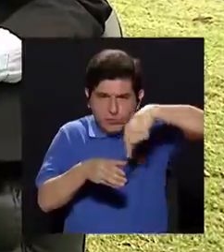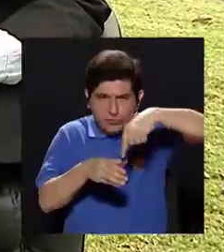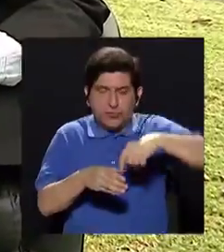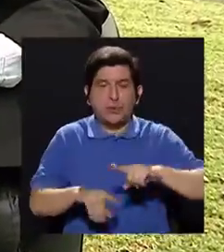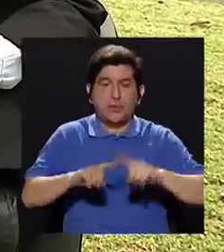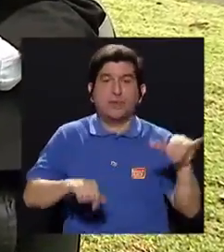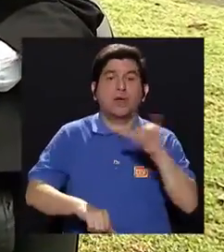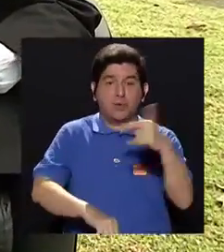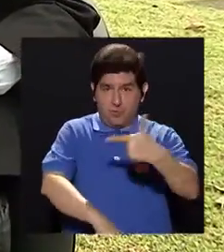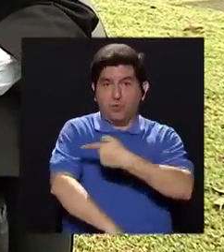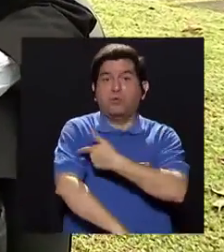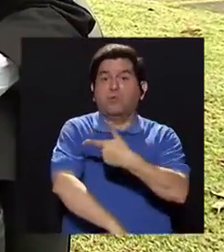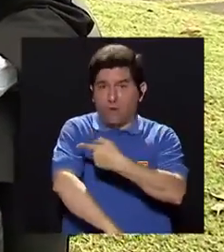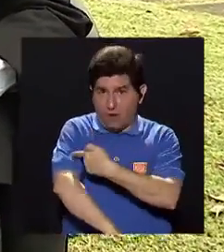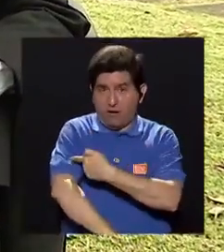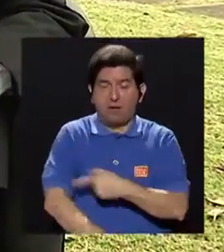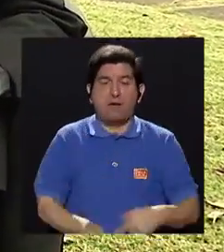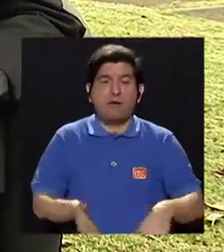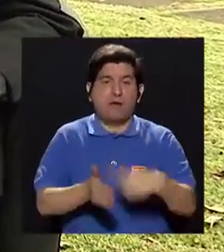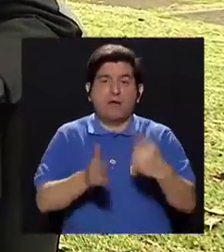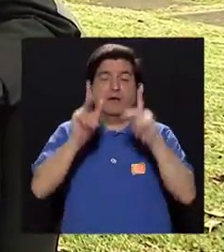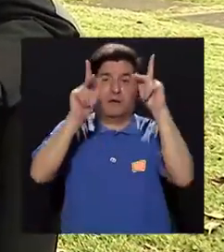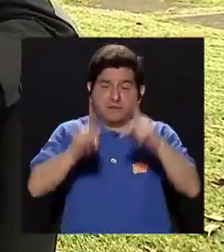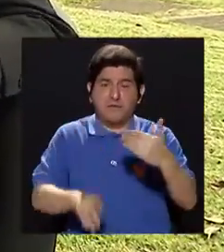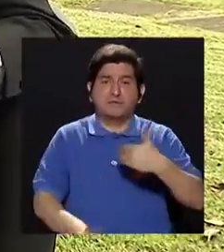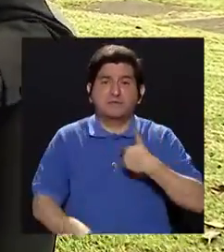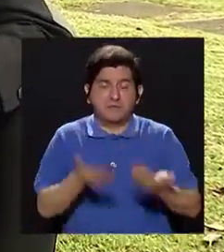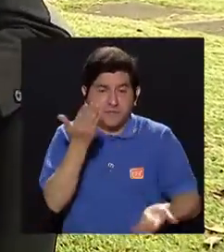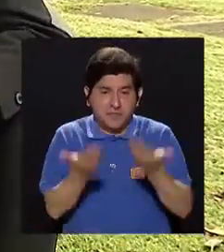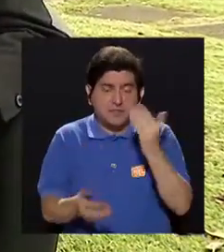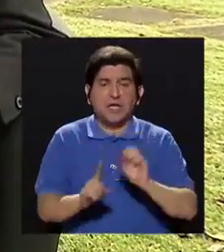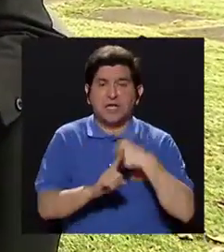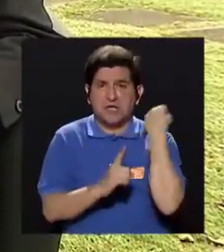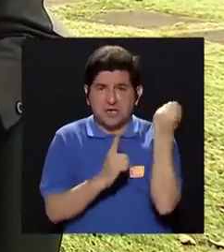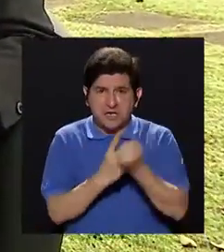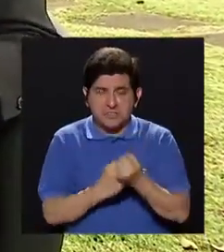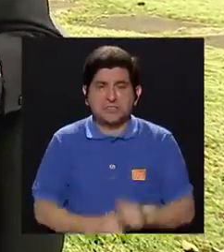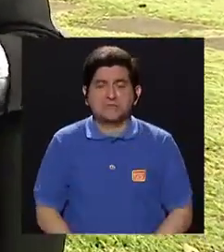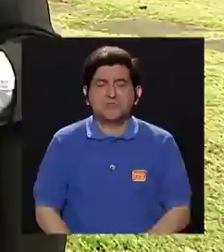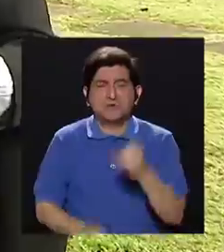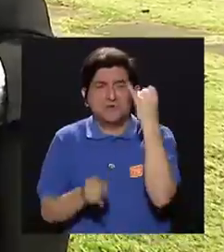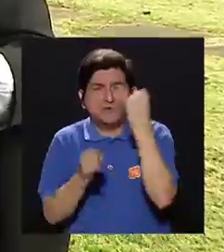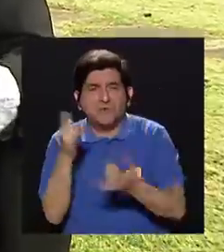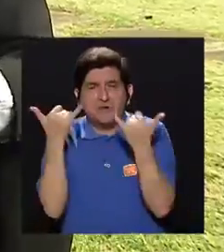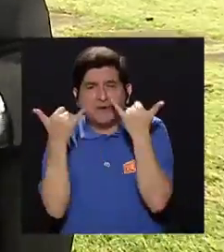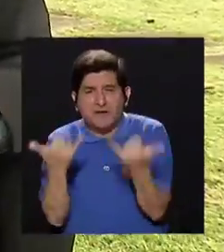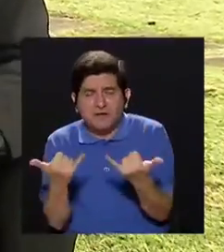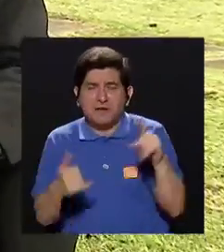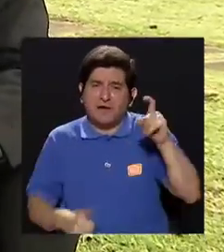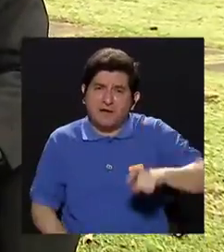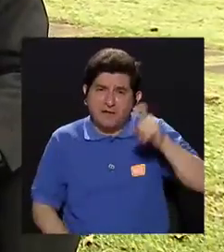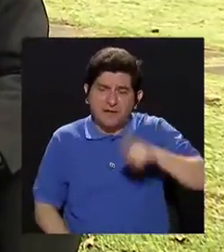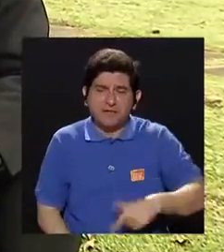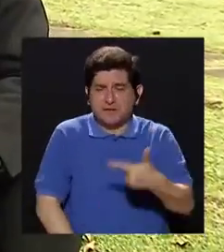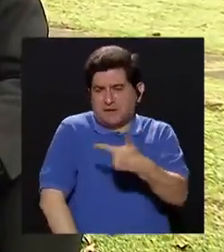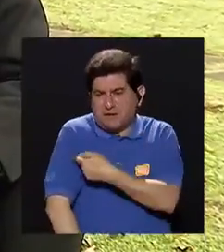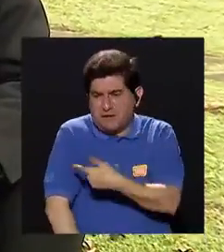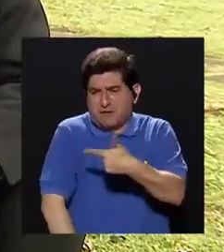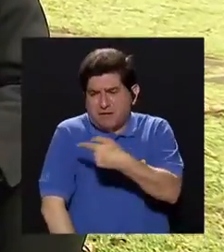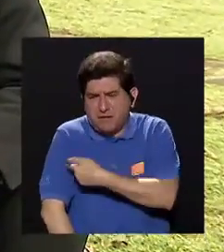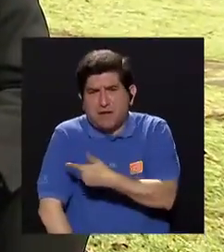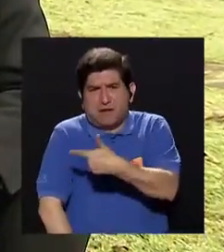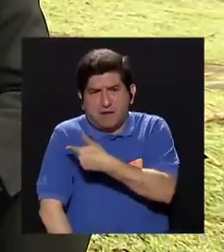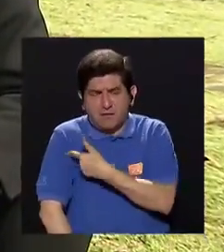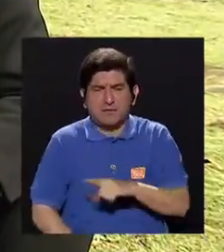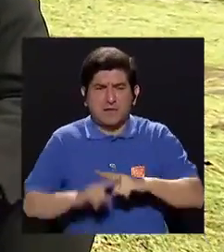Pero implica todos, los inyectables también, ¿verdad? Entonces, a veces algún paciente que tiene, por ejemplo, una condición de terminalidad y que requiere que se